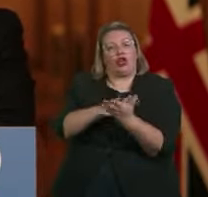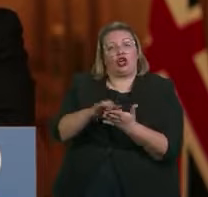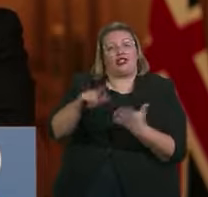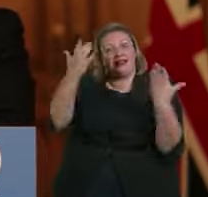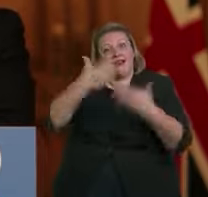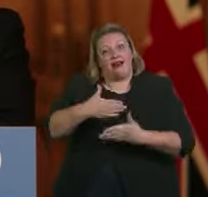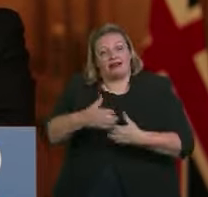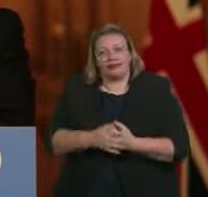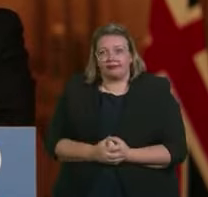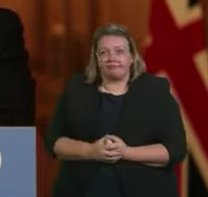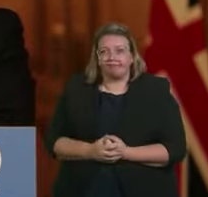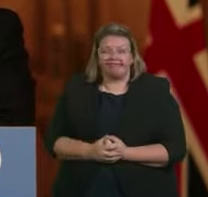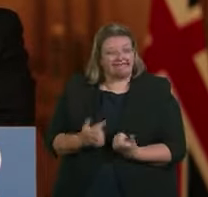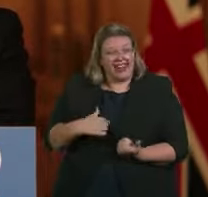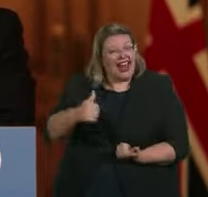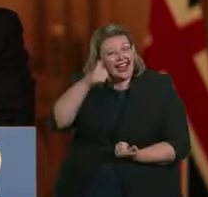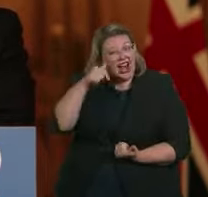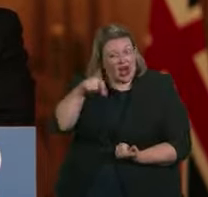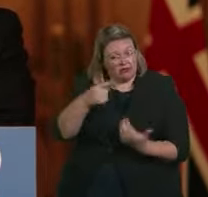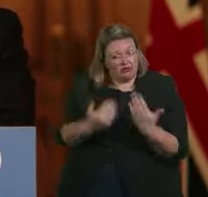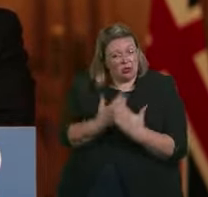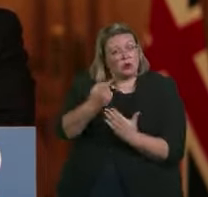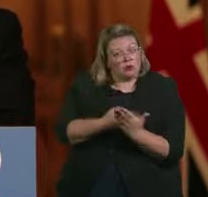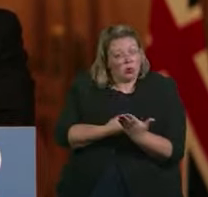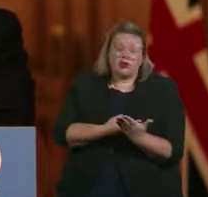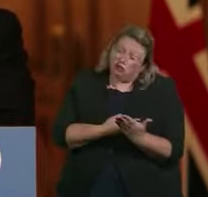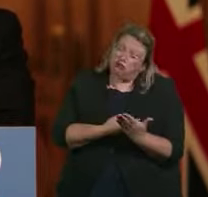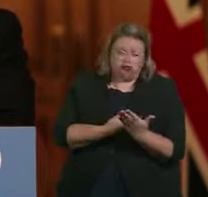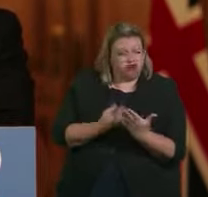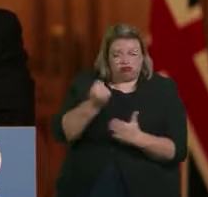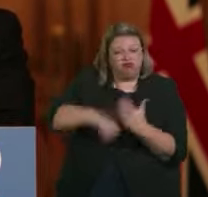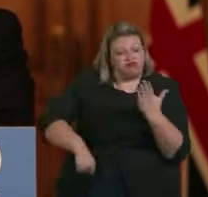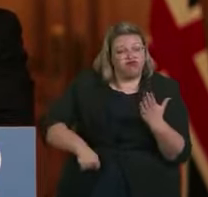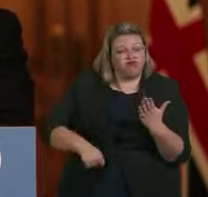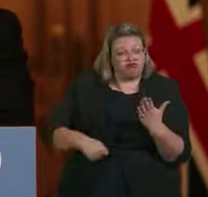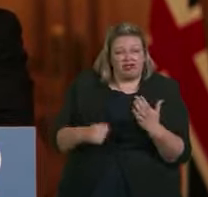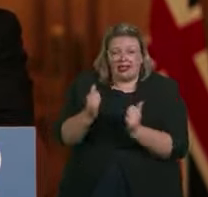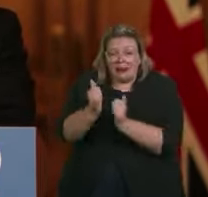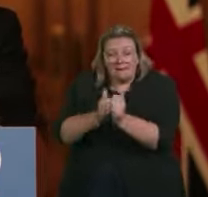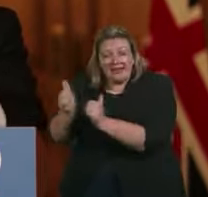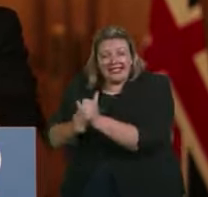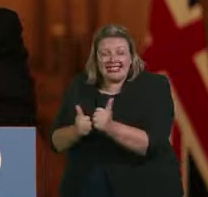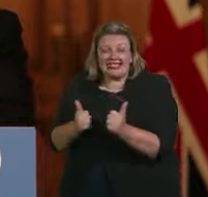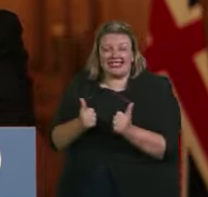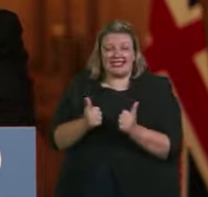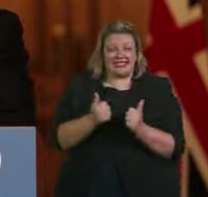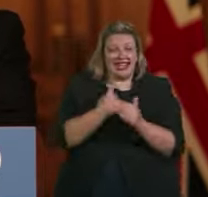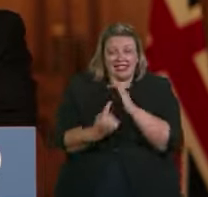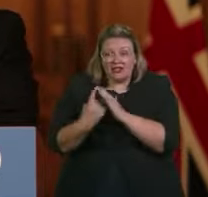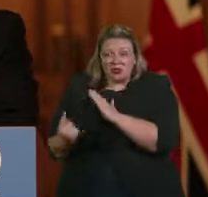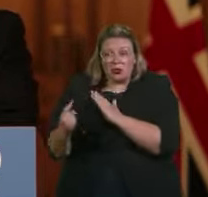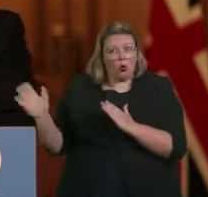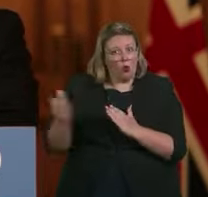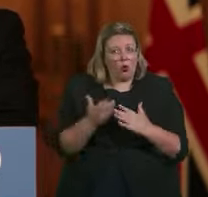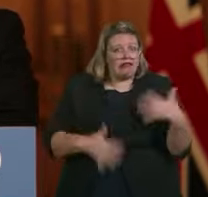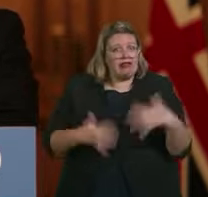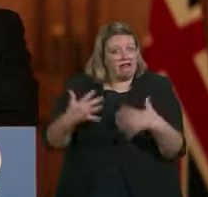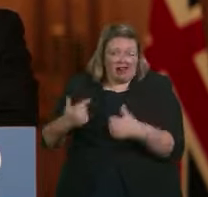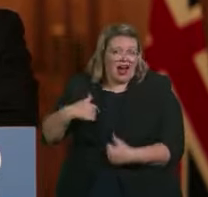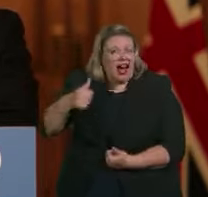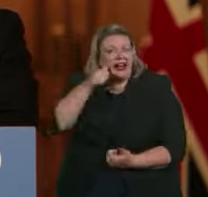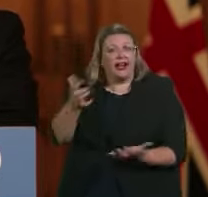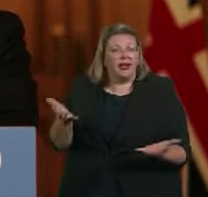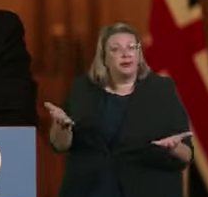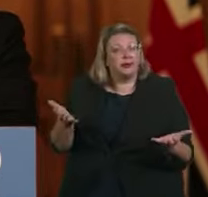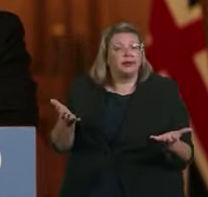Sé que estas restricciones son estrictas, tanto para las empresas como para las personas. Y créanme, nadie quiere poner en práctica estas cosas. Pero